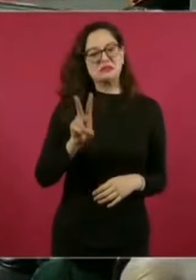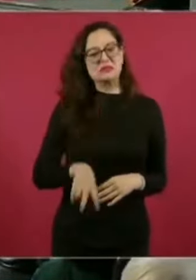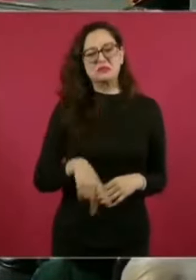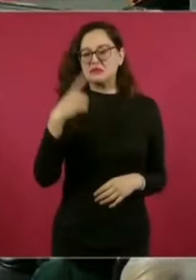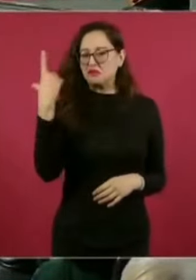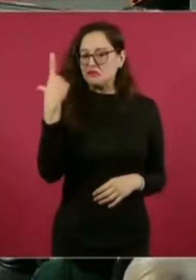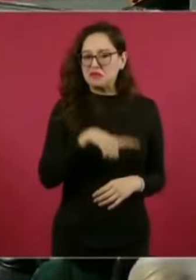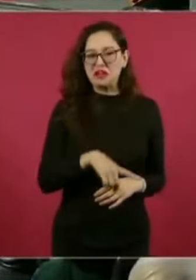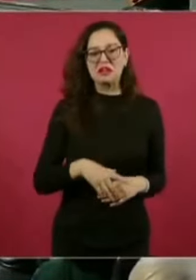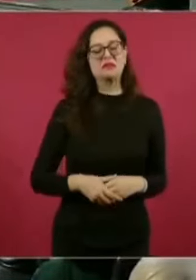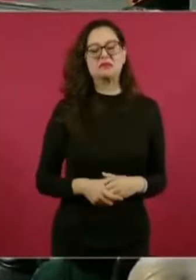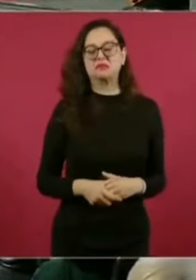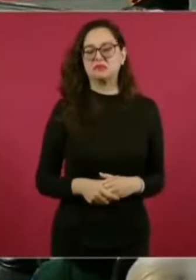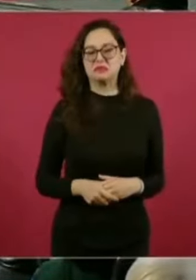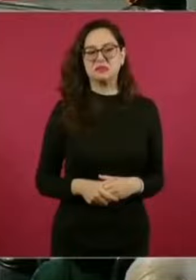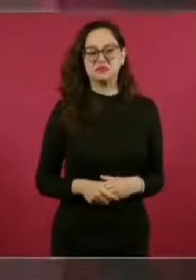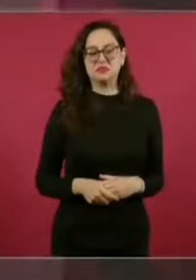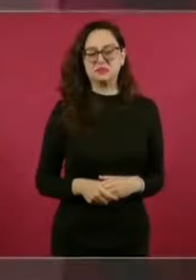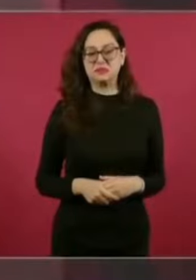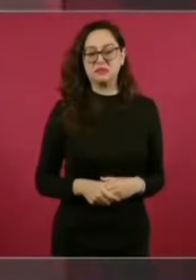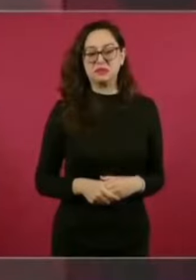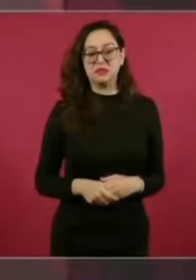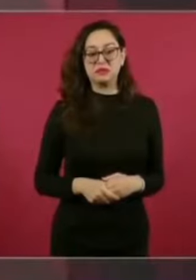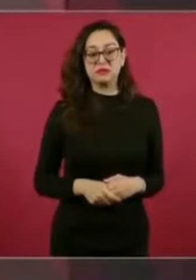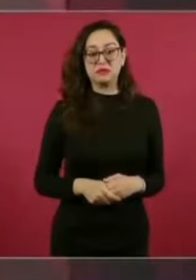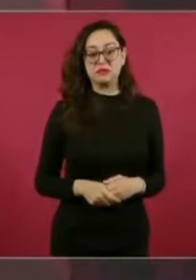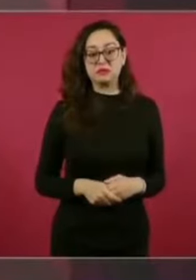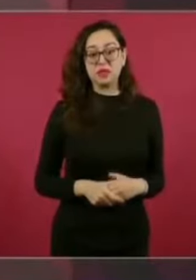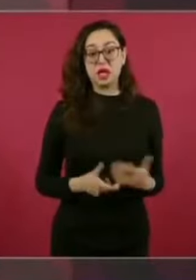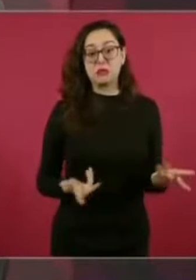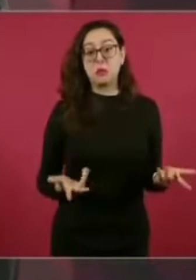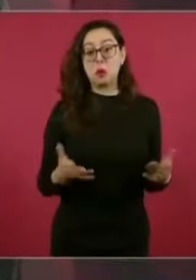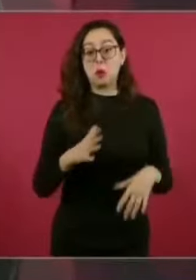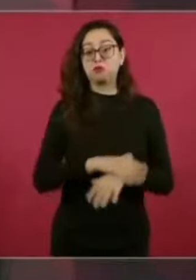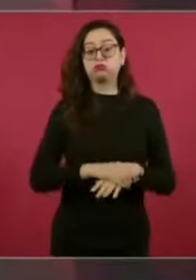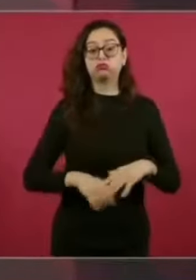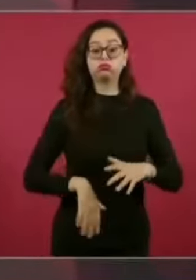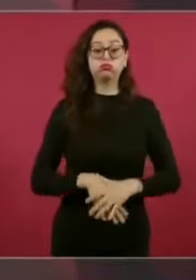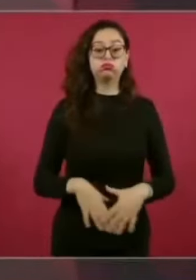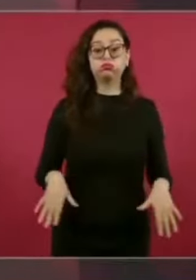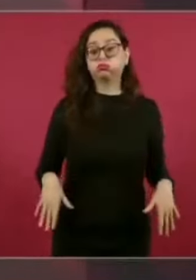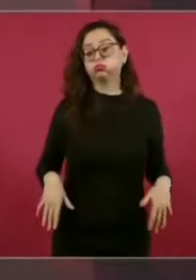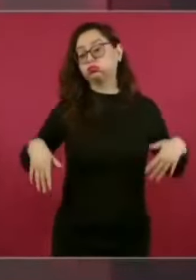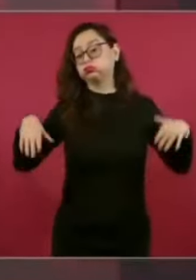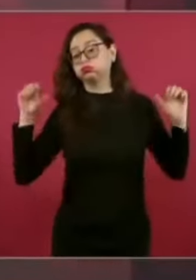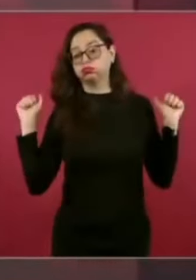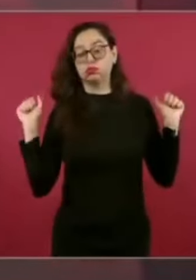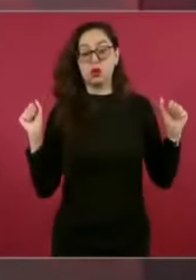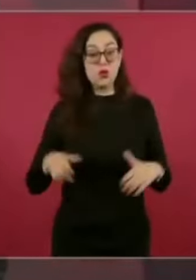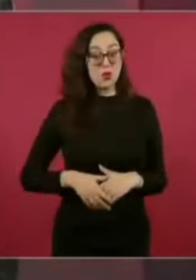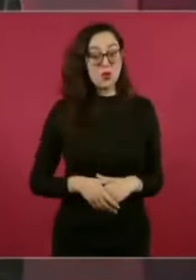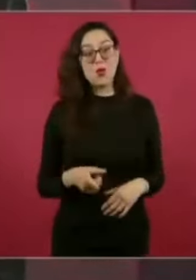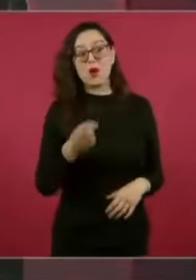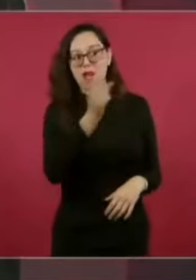Y también que no se laven las manos los de arriba, ellos son más culpables,